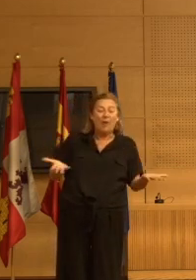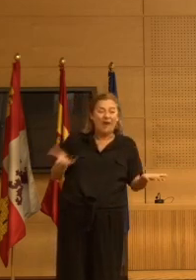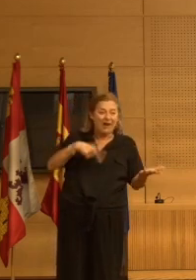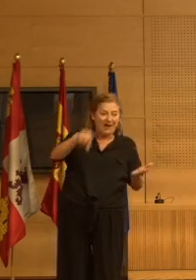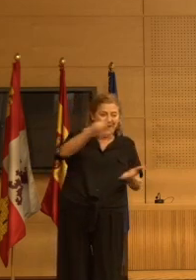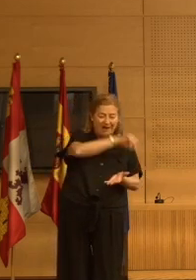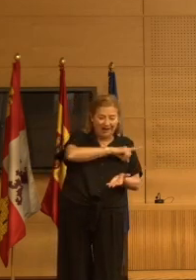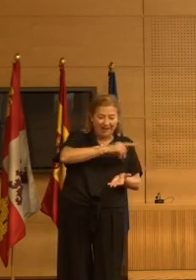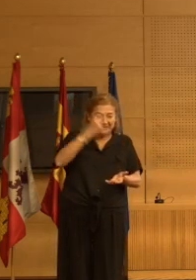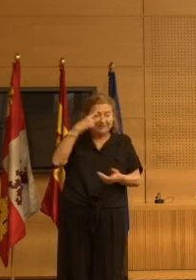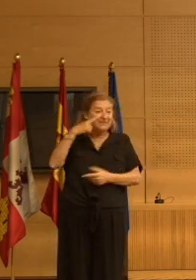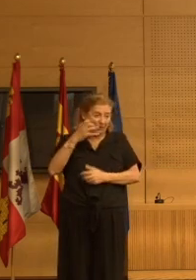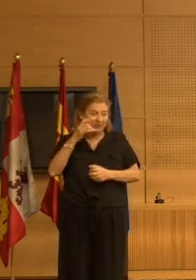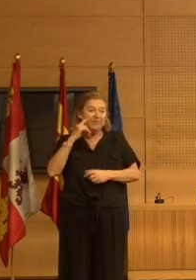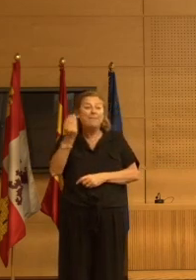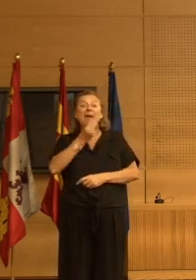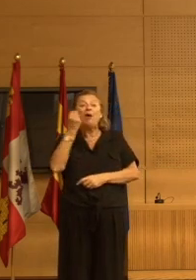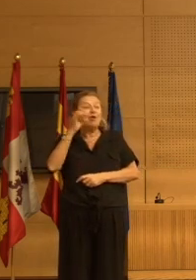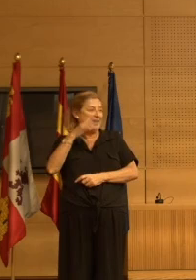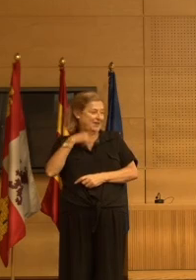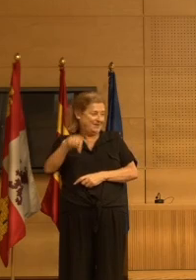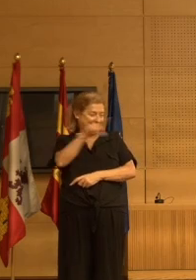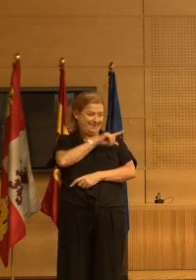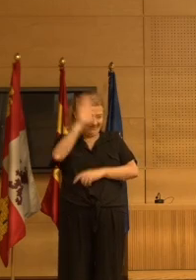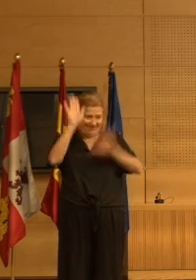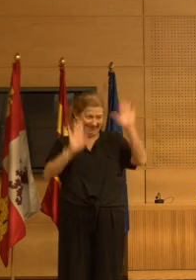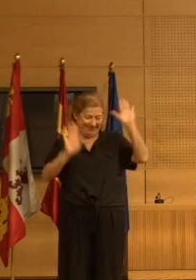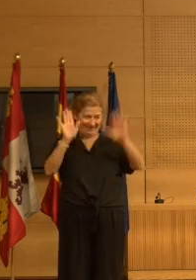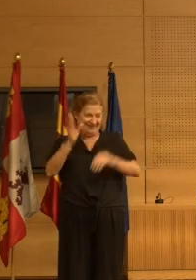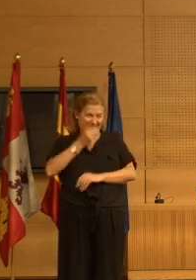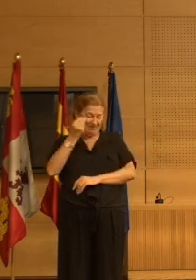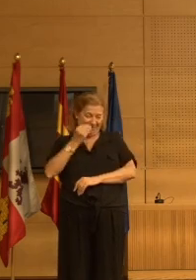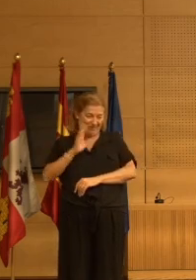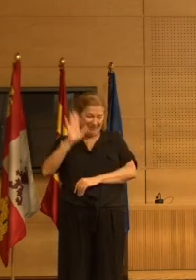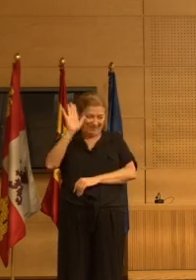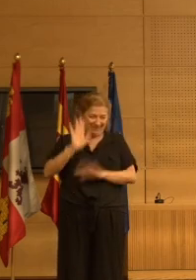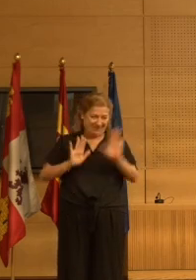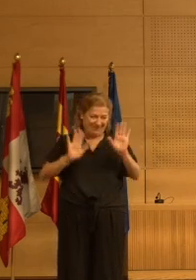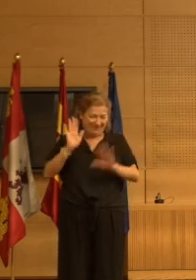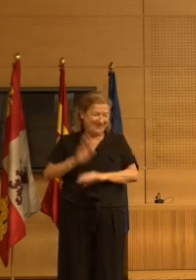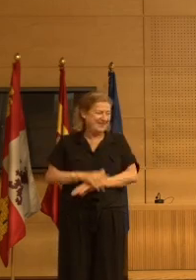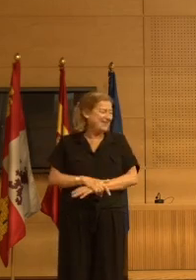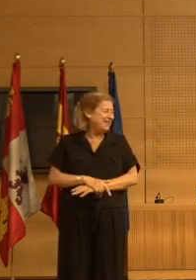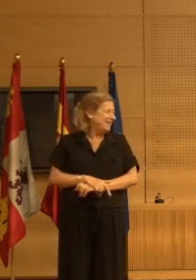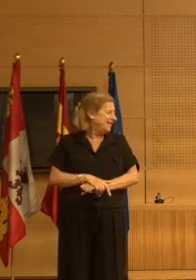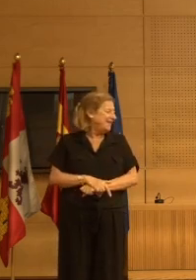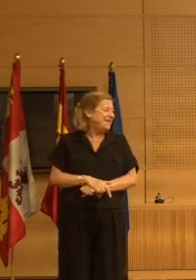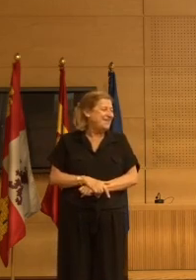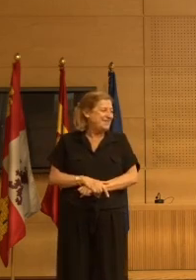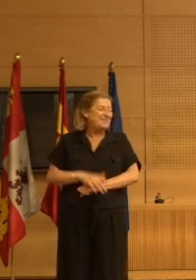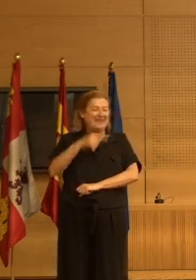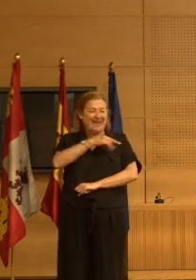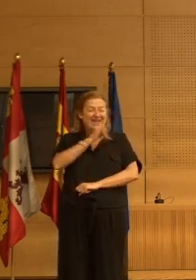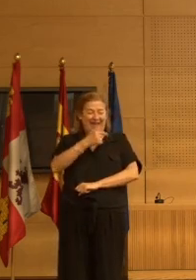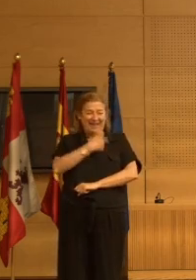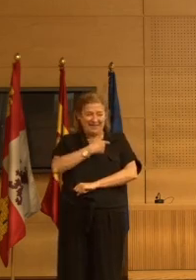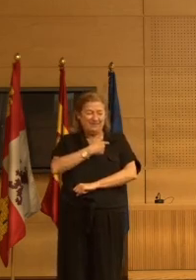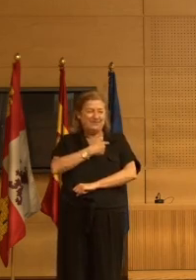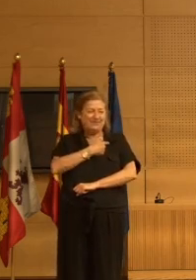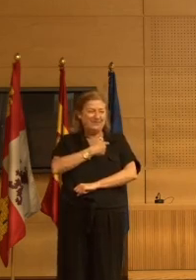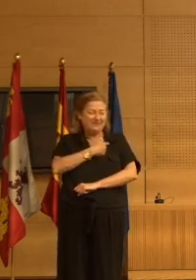a favor de mejoría sí señor sí señor esto es aquí lo tenemos